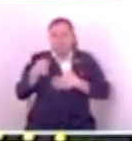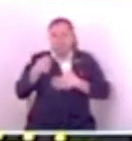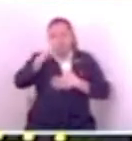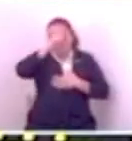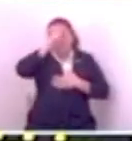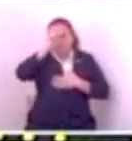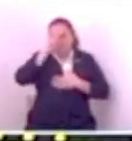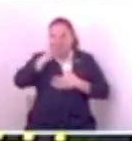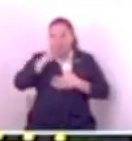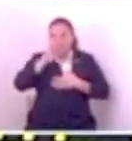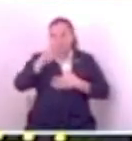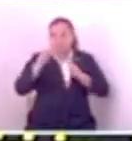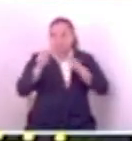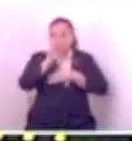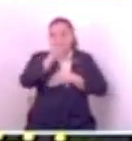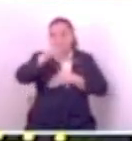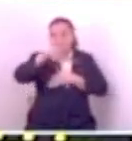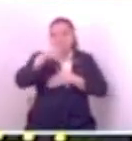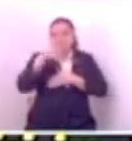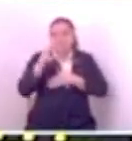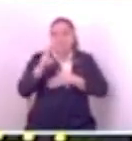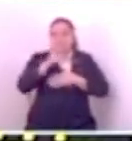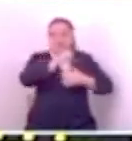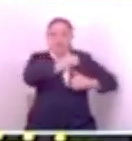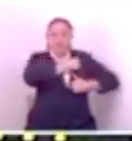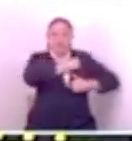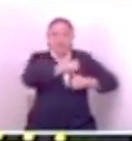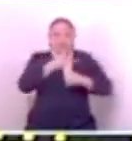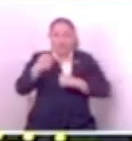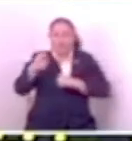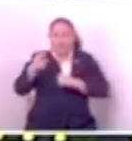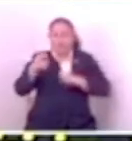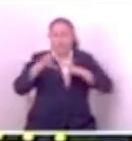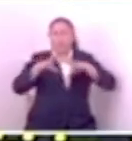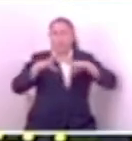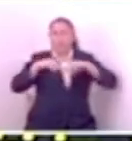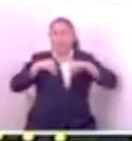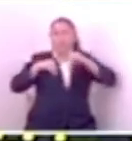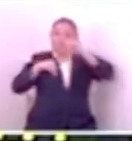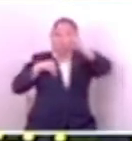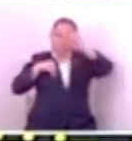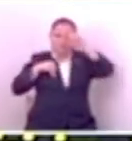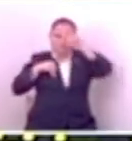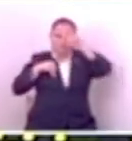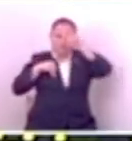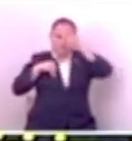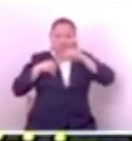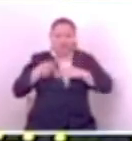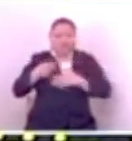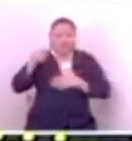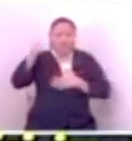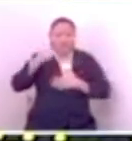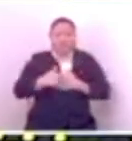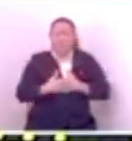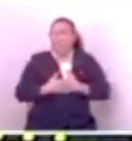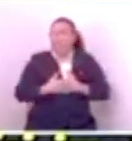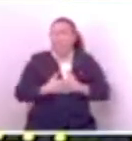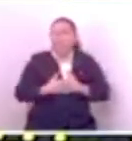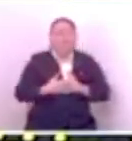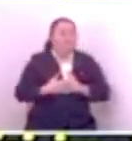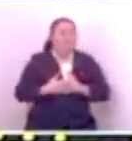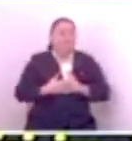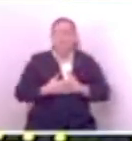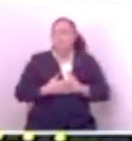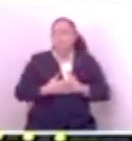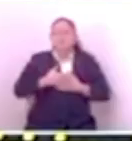el trabajo de la fiscalía, el trabajo de la Fuerza Armada. Hay que reconocerlo. No es fácil. No es